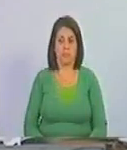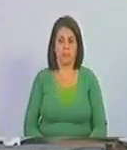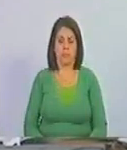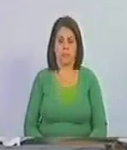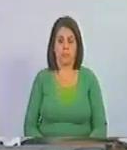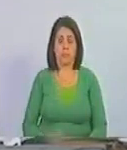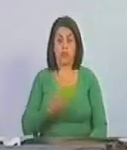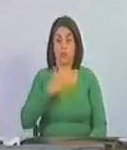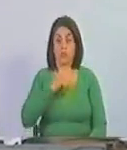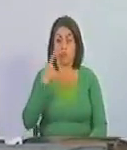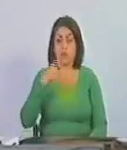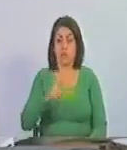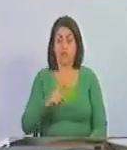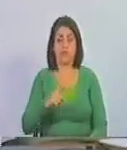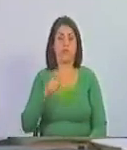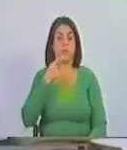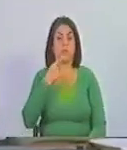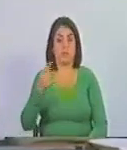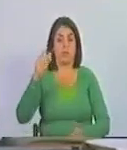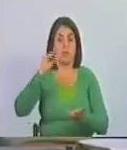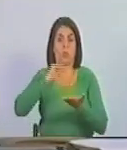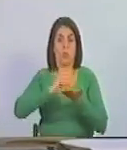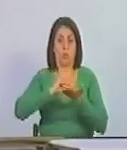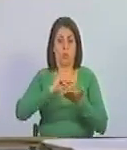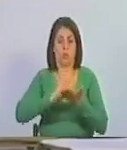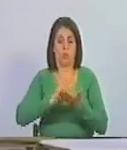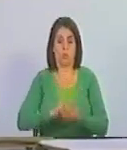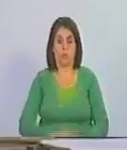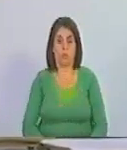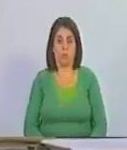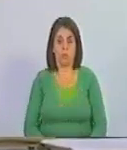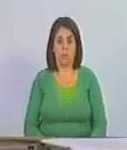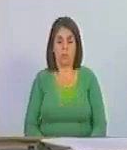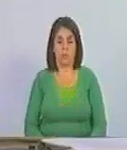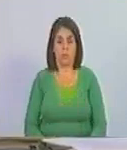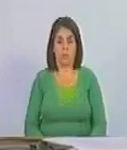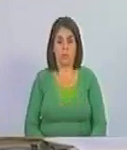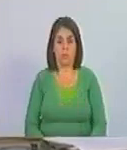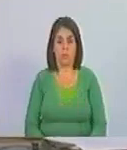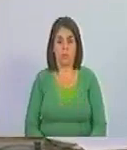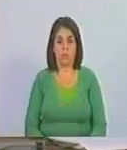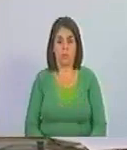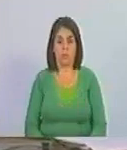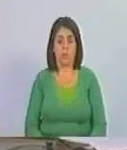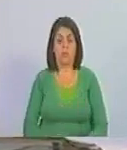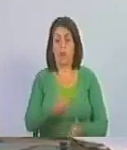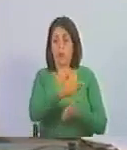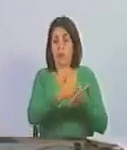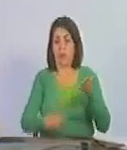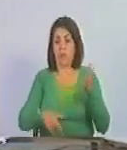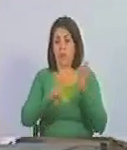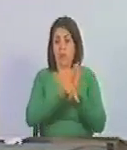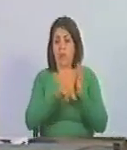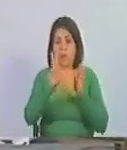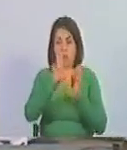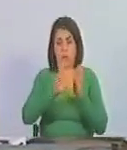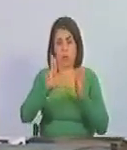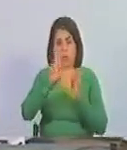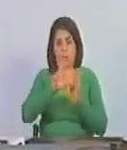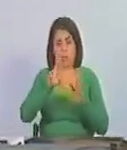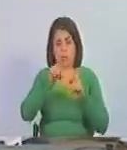nosotros tenemos que insistir nosotros tenemos instrumentos legales que utilizar